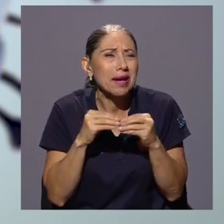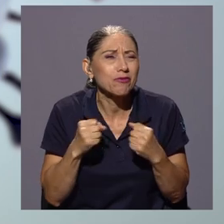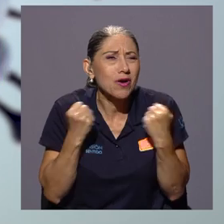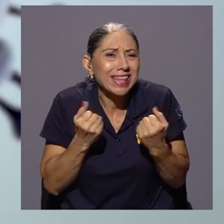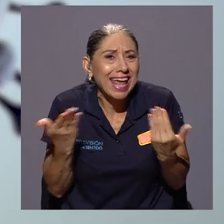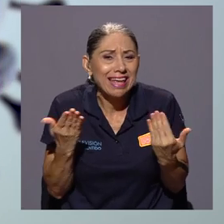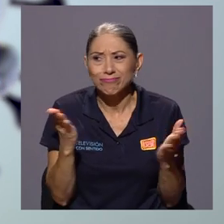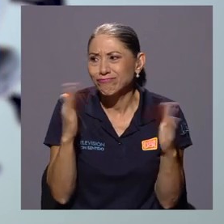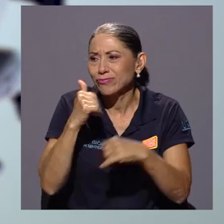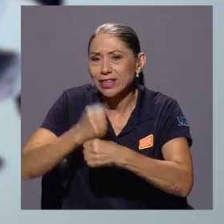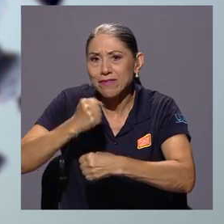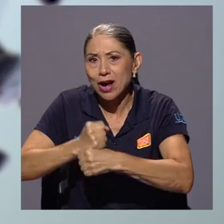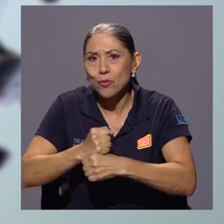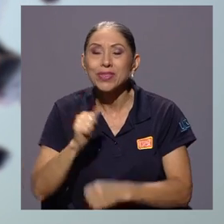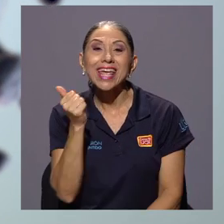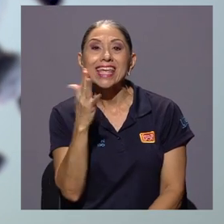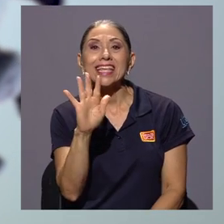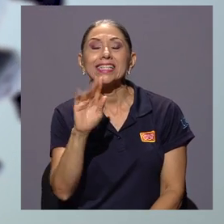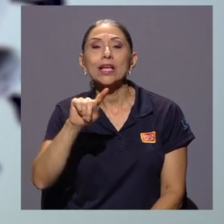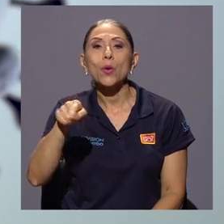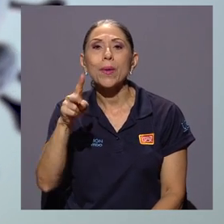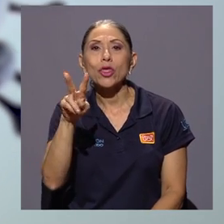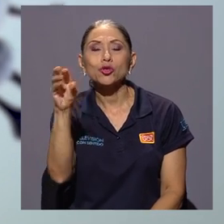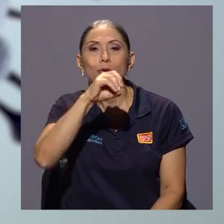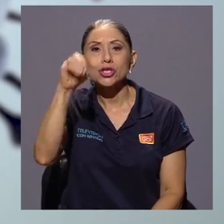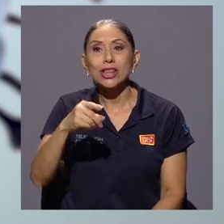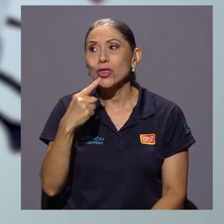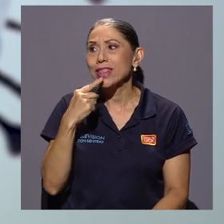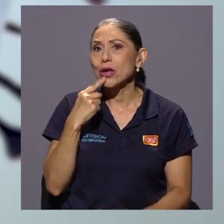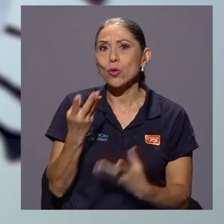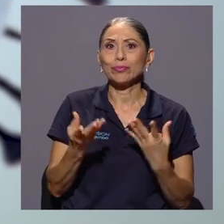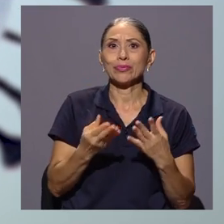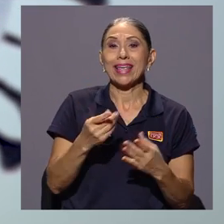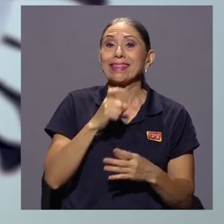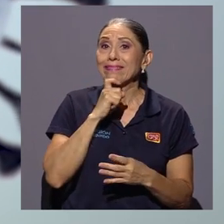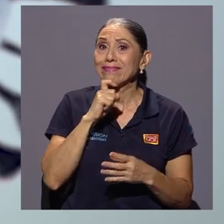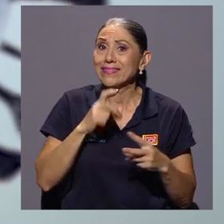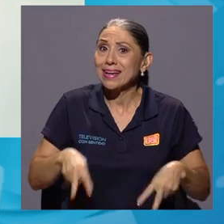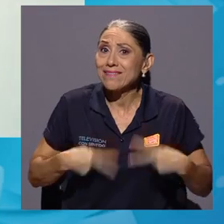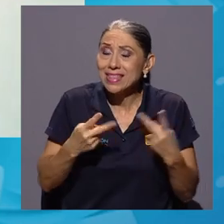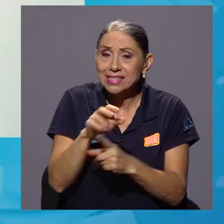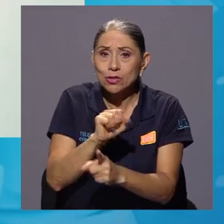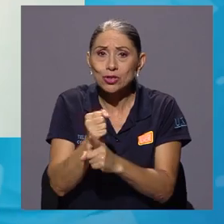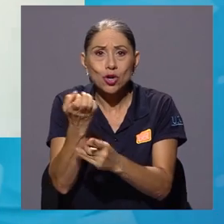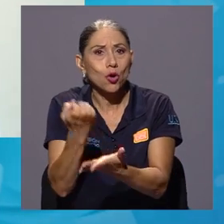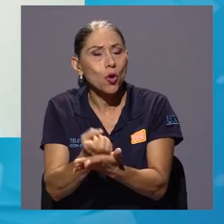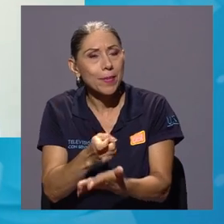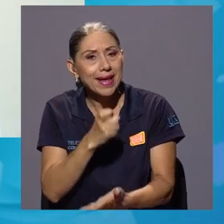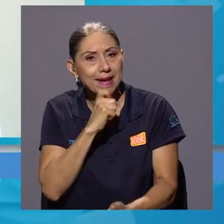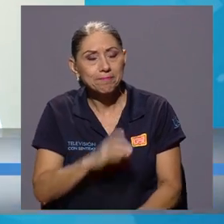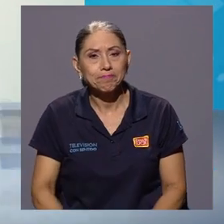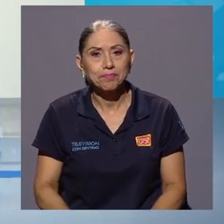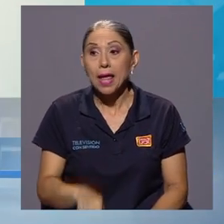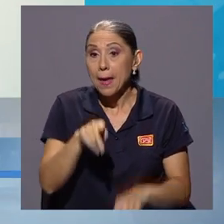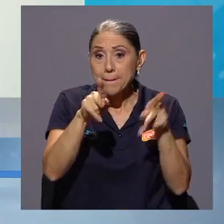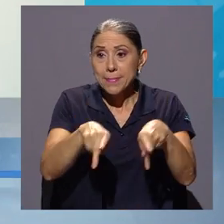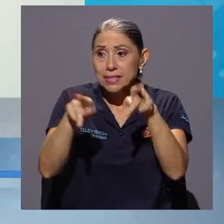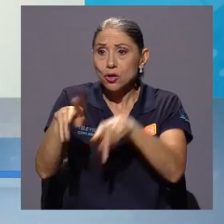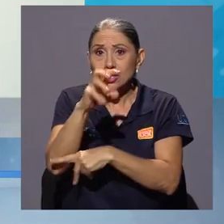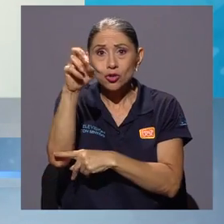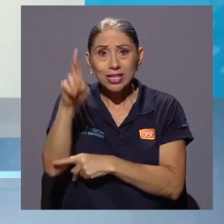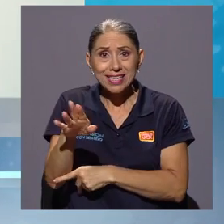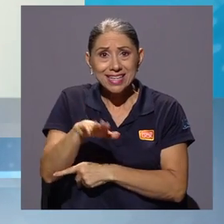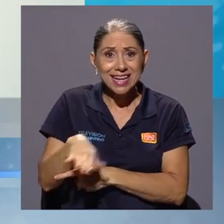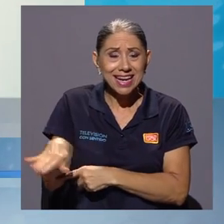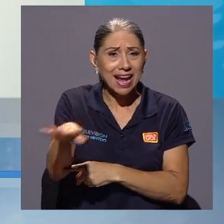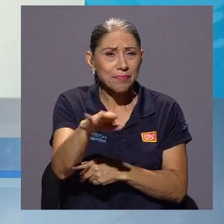desempleo y un 15,2% mencionó el costo de vida y la situación económica. En la percepción de las personas en Costa Rica, el